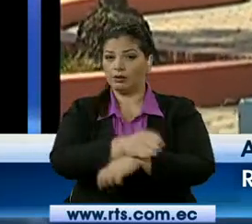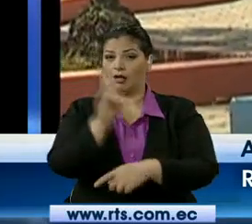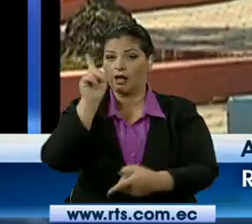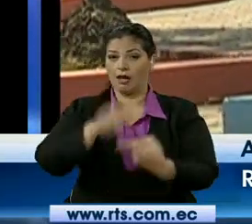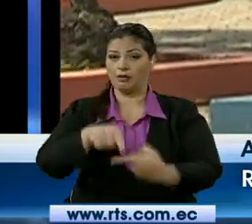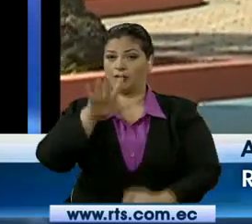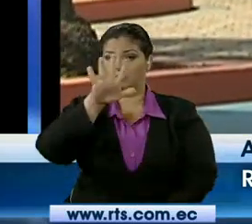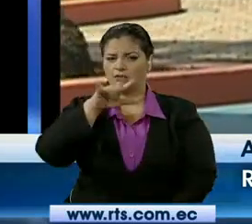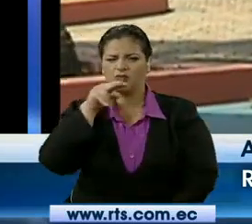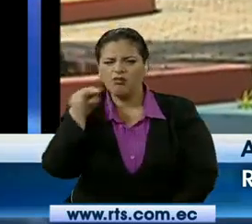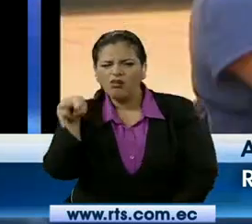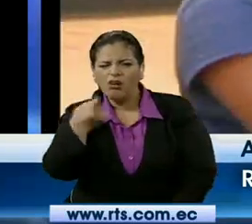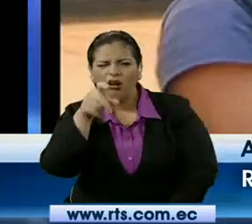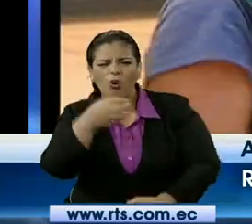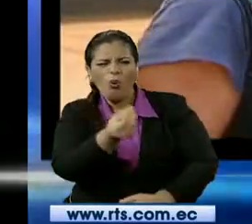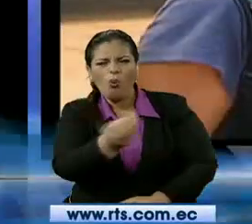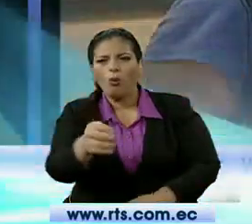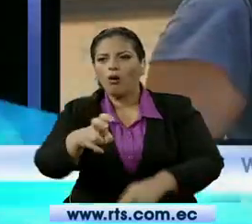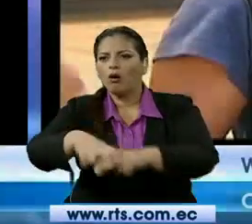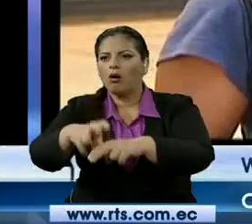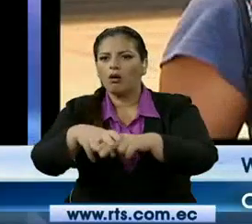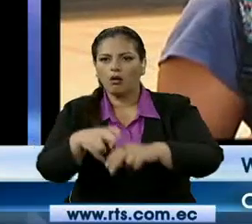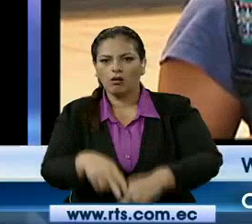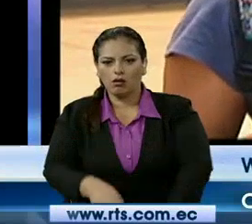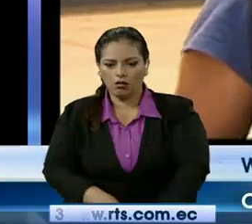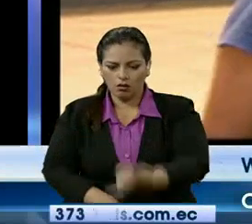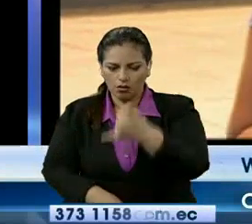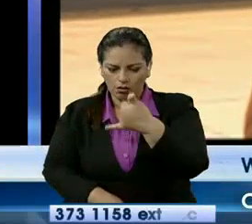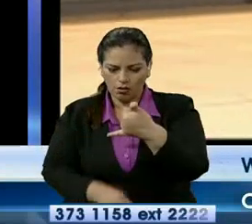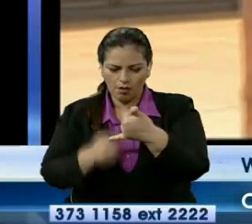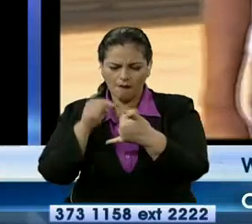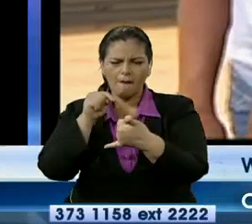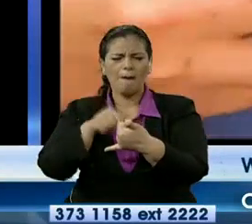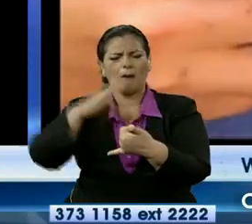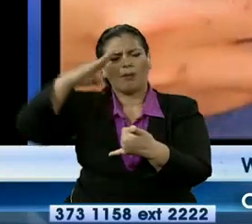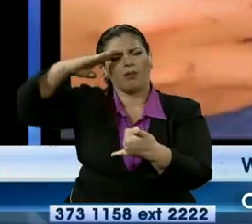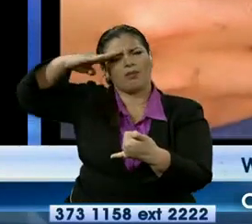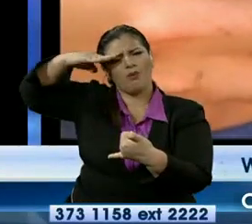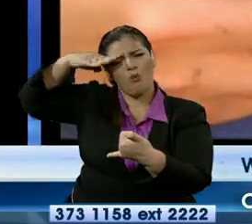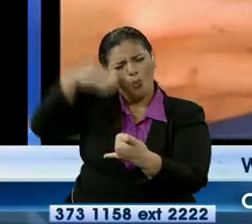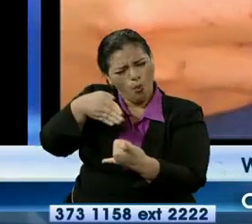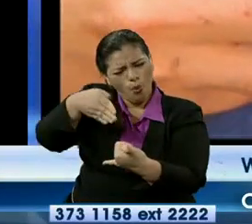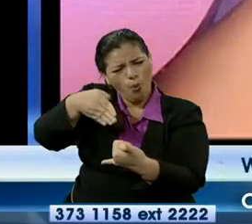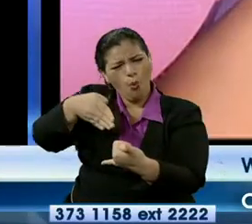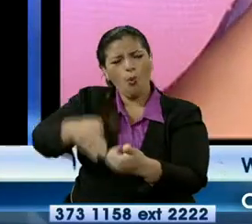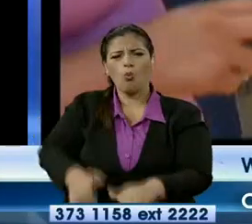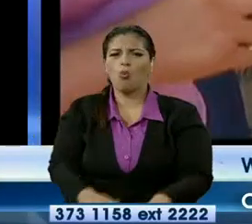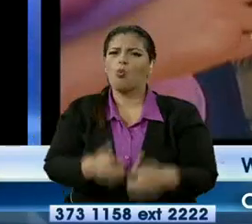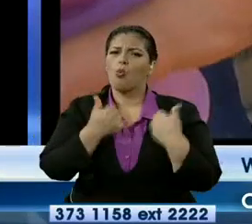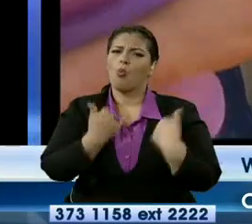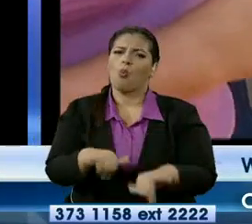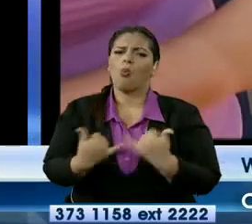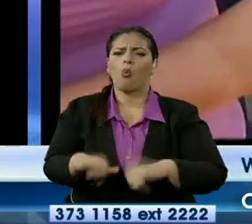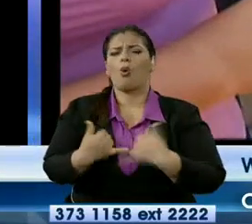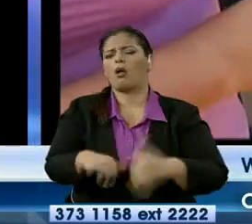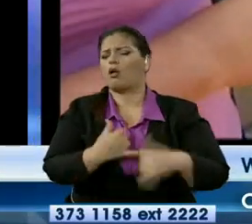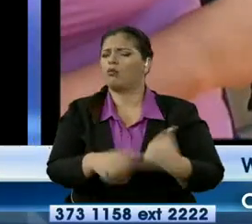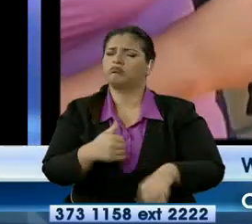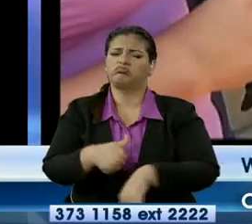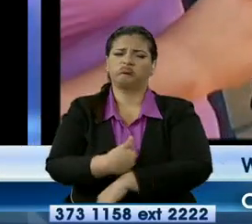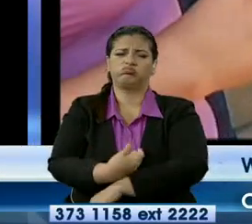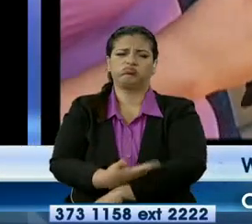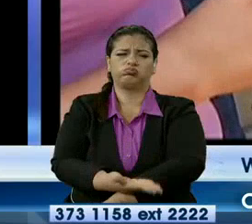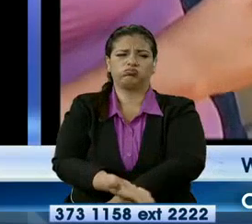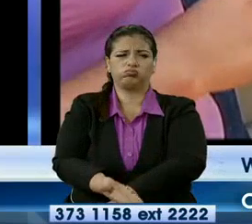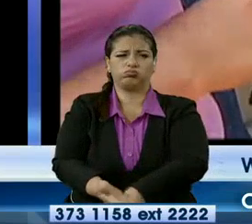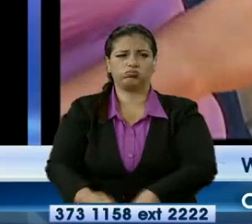Si bien es cierto, muchos de estas personas lo hacen en lugares seguros. No es menos cierto que la delincuencia aprovecha esos momentos para poder observar qué tipo